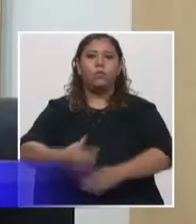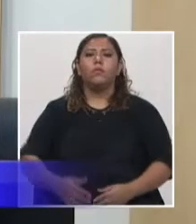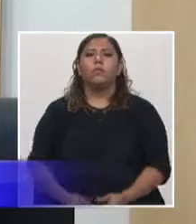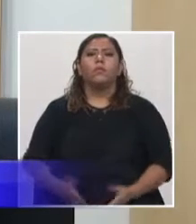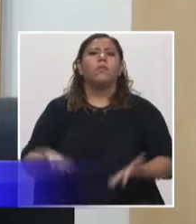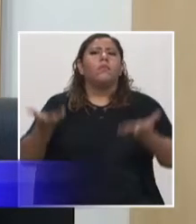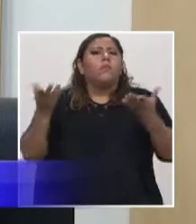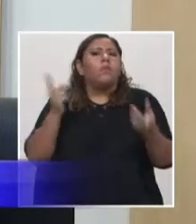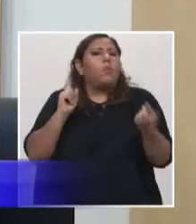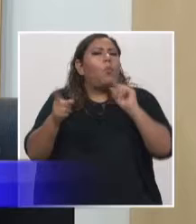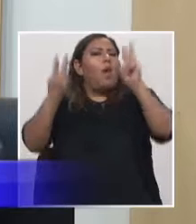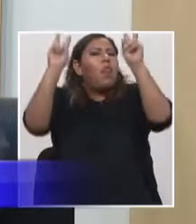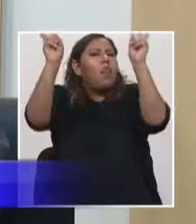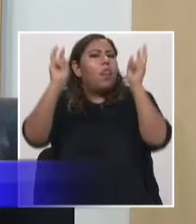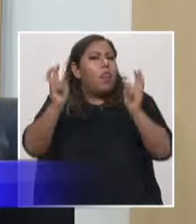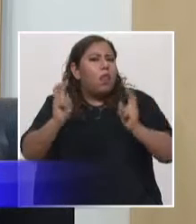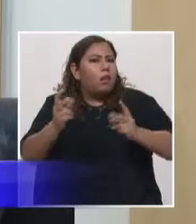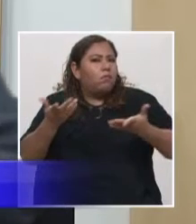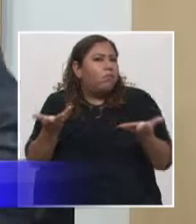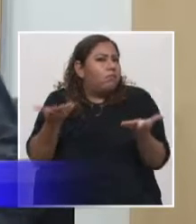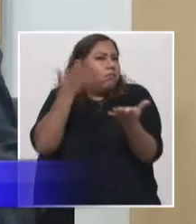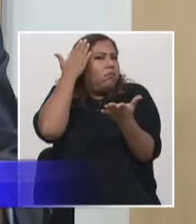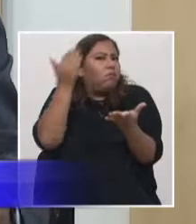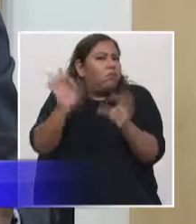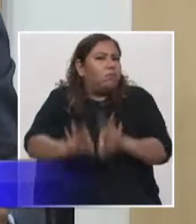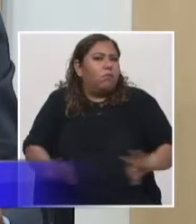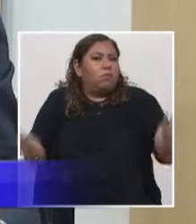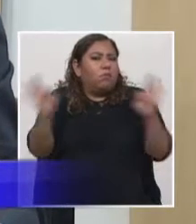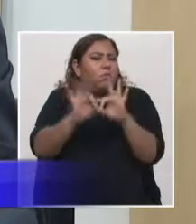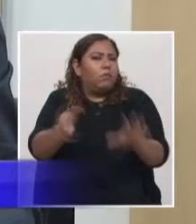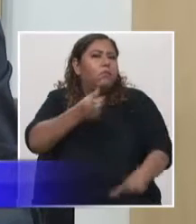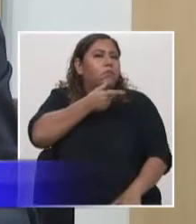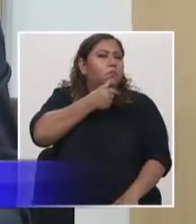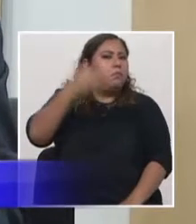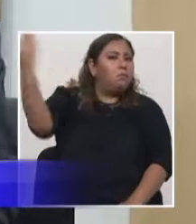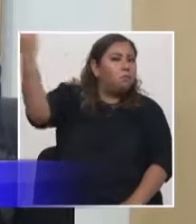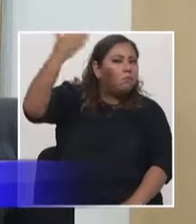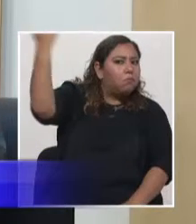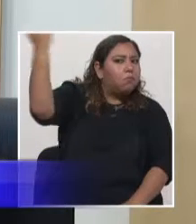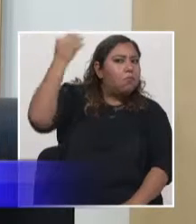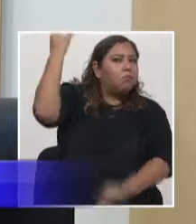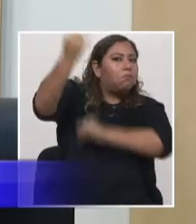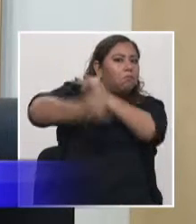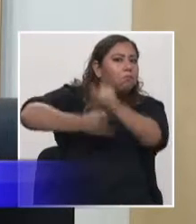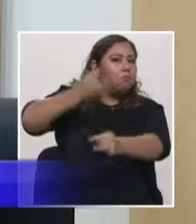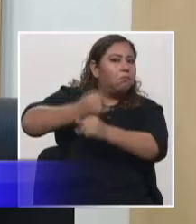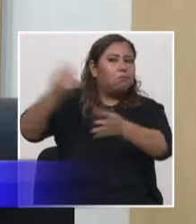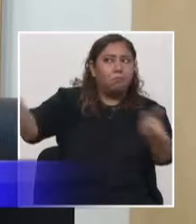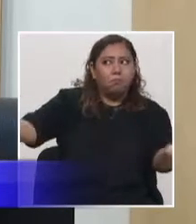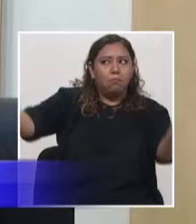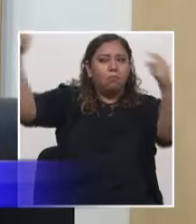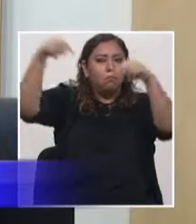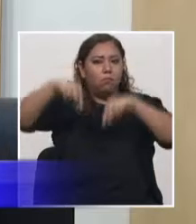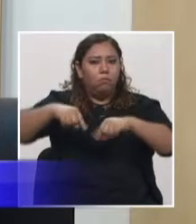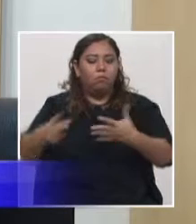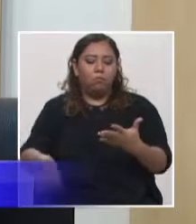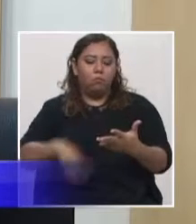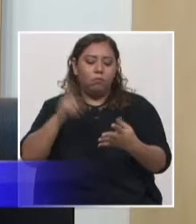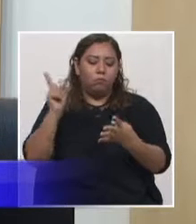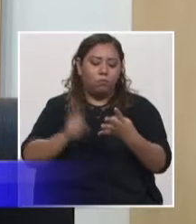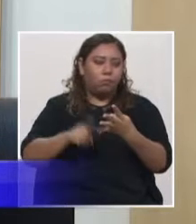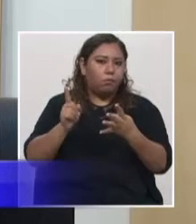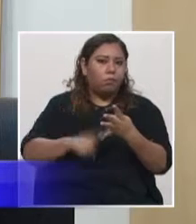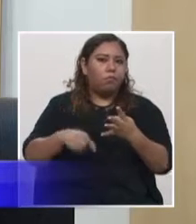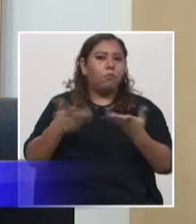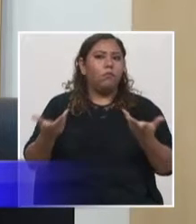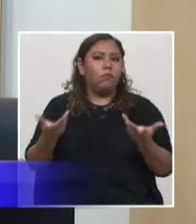la temática a abordar, cuál es la importancia de todo esto, quiénes serán los conferencistas internacionales, cuáles serán las herramientas, lo productivo